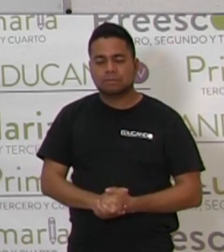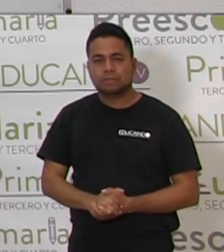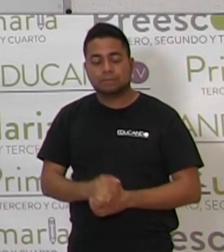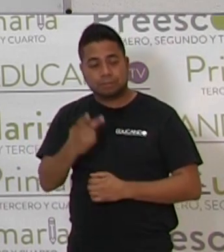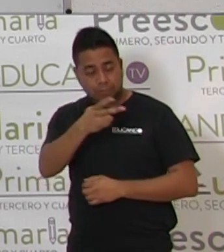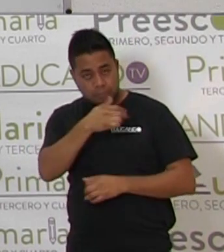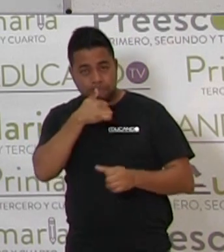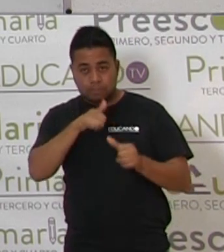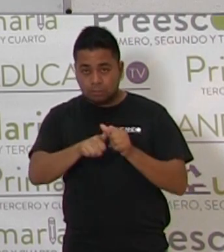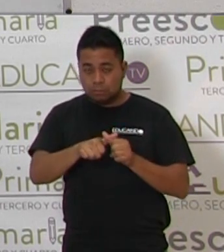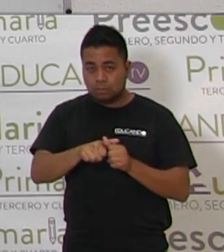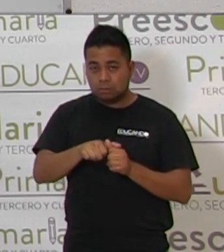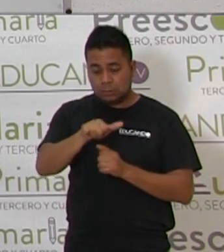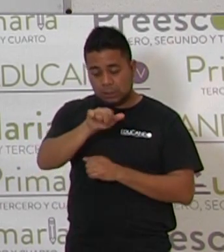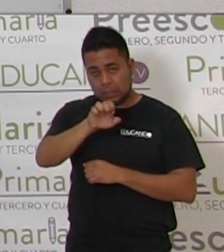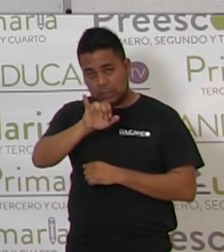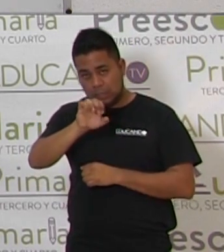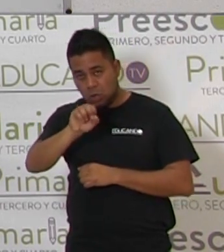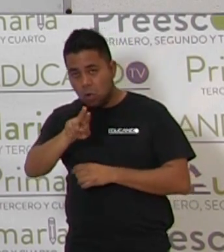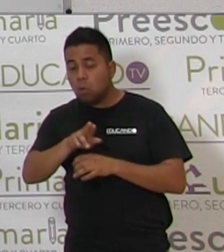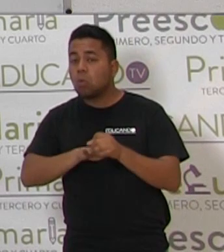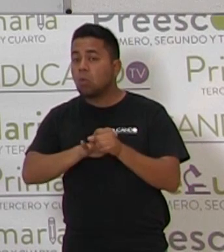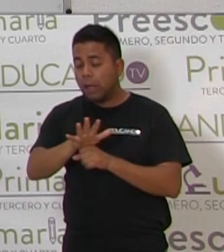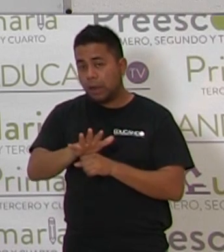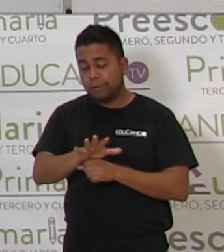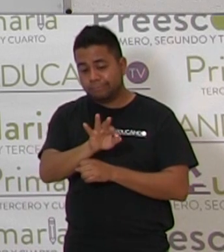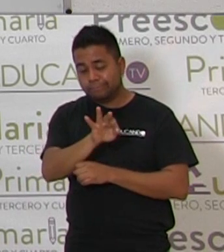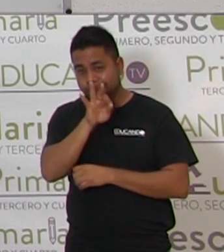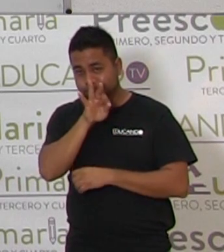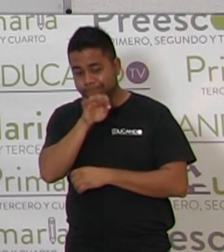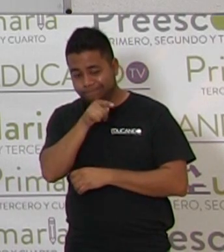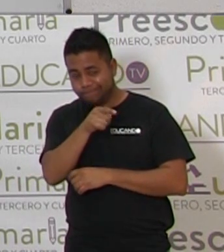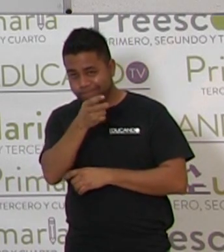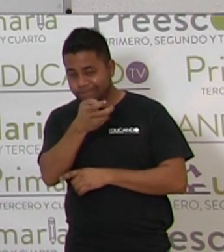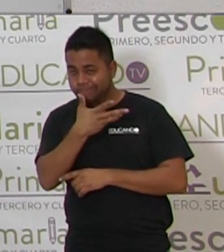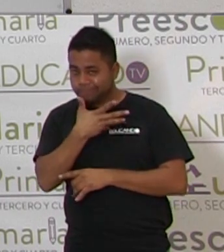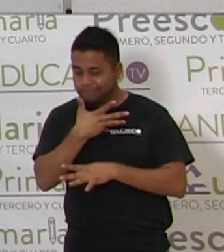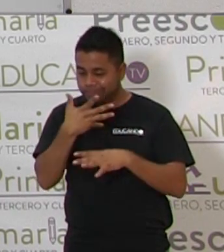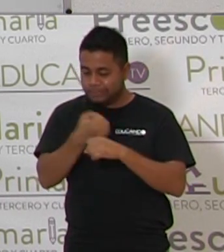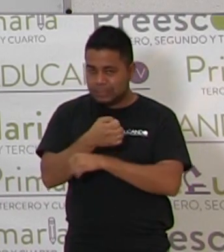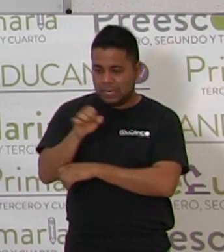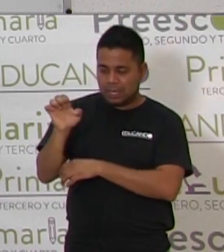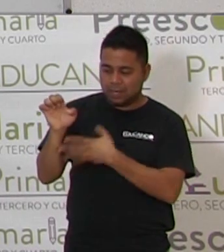Esta es una vocal. ¿Qué vocal es? La